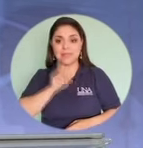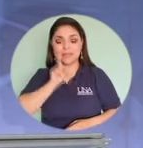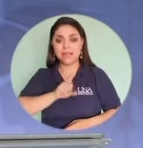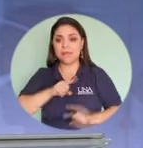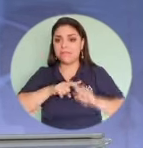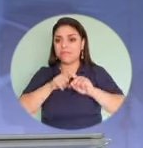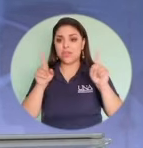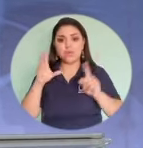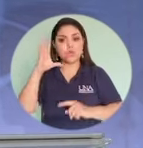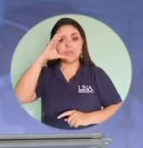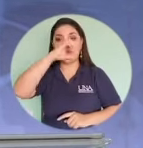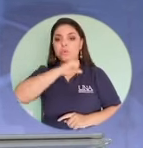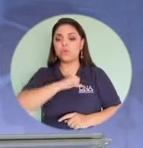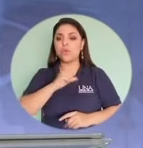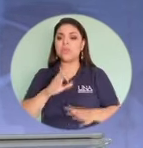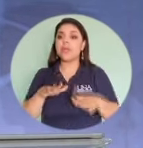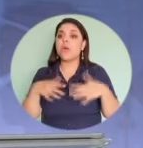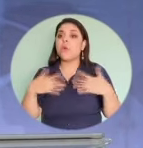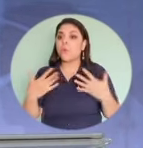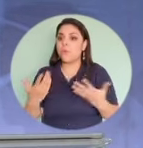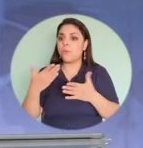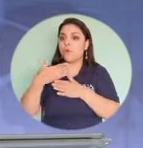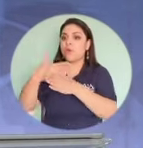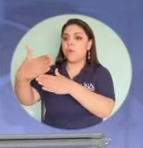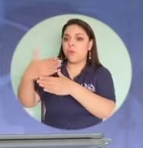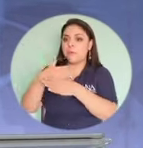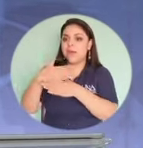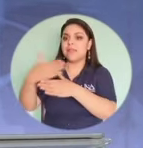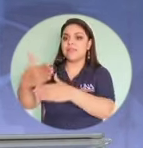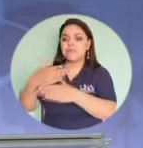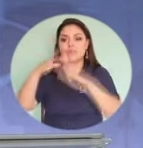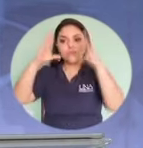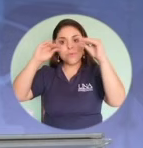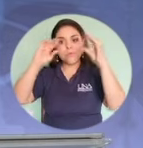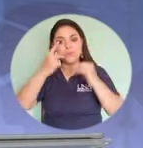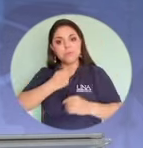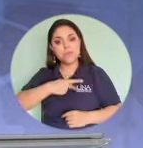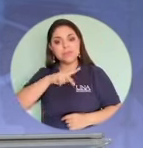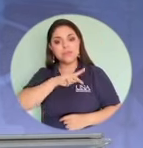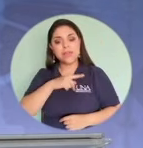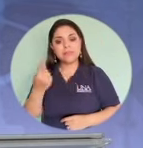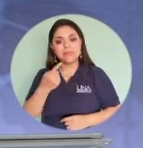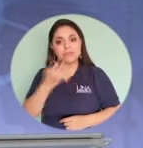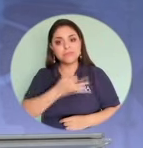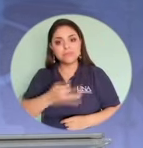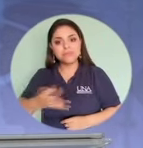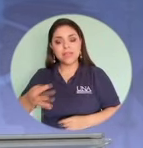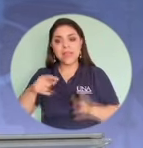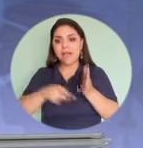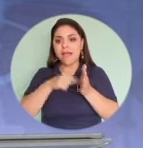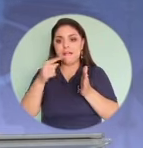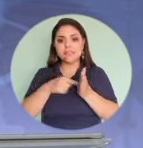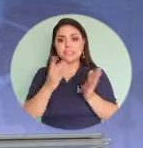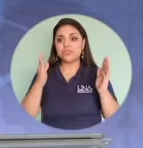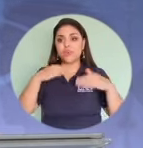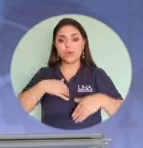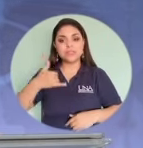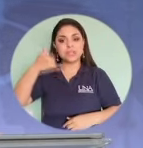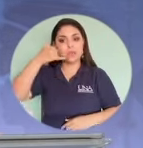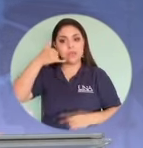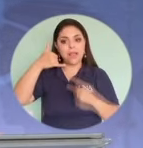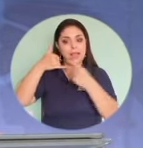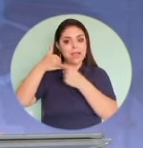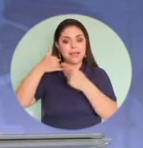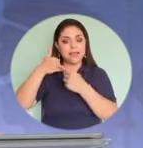cuenta de cómo compartimos información personal en la cotidianidad. veces ni siquiera tiene que haber un dispositivo de por